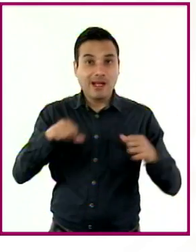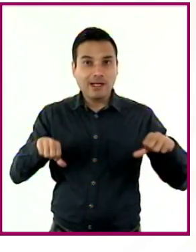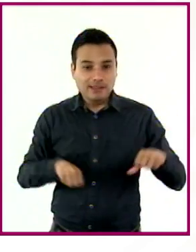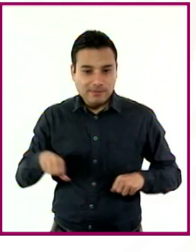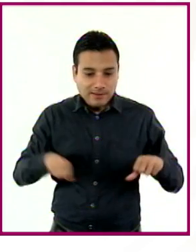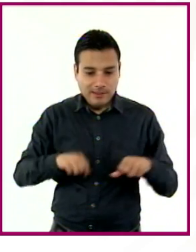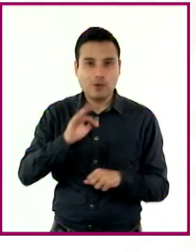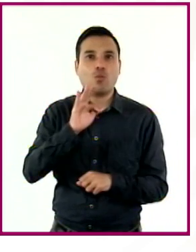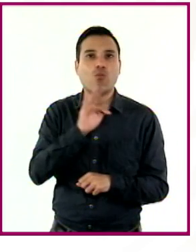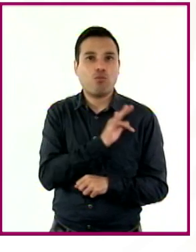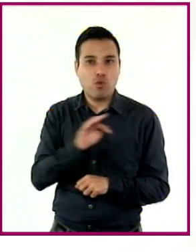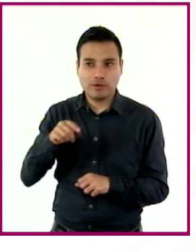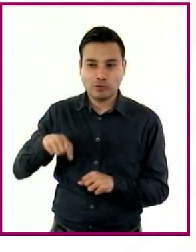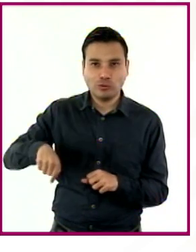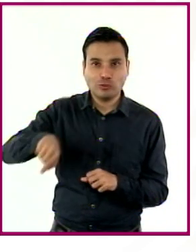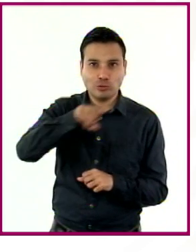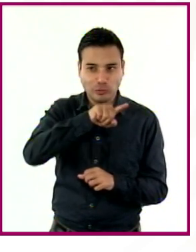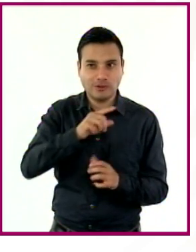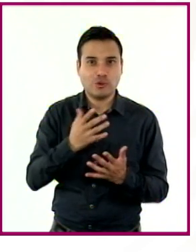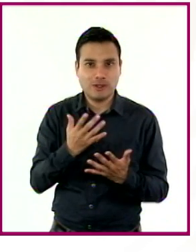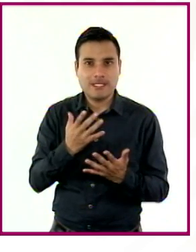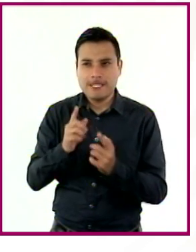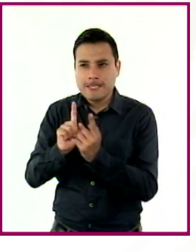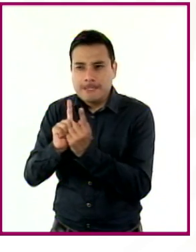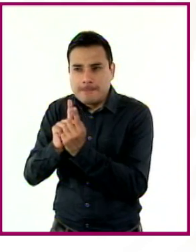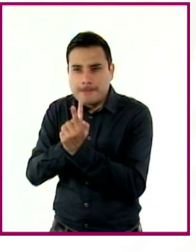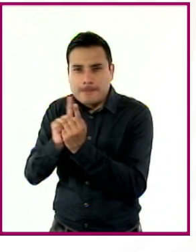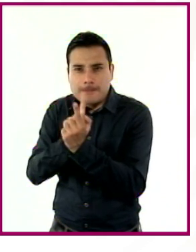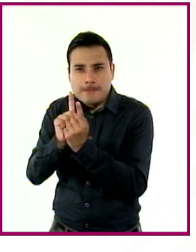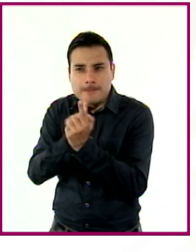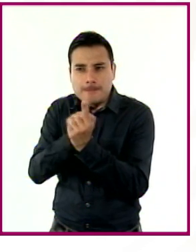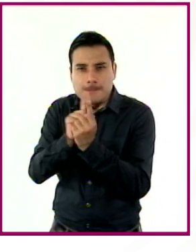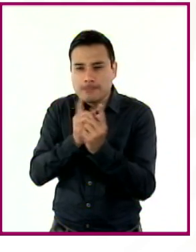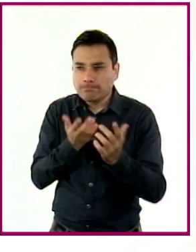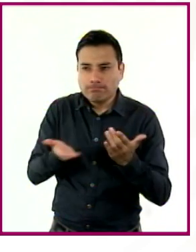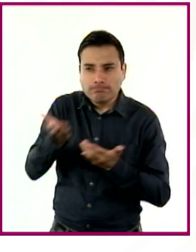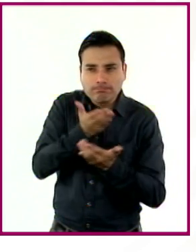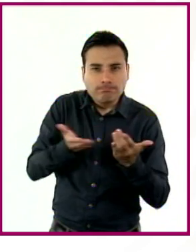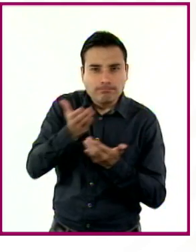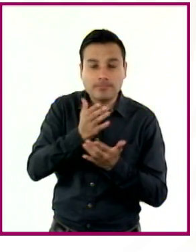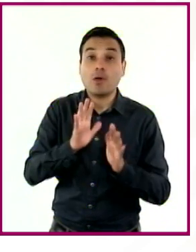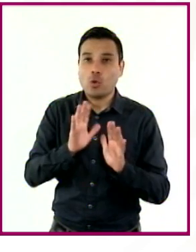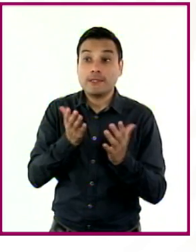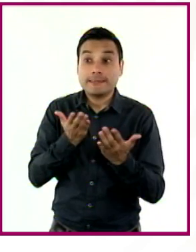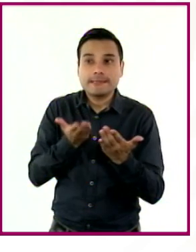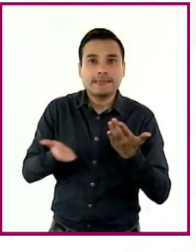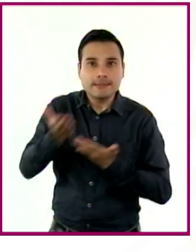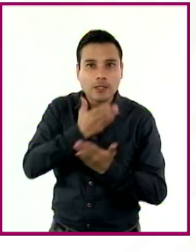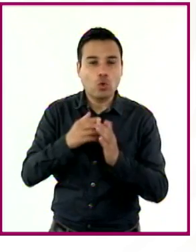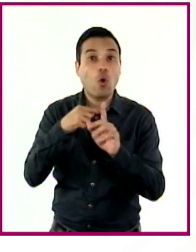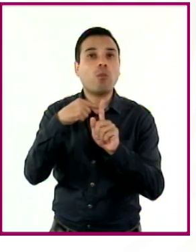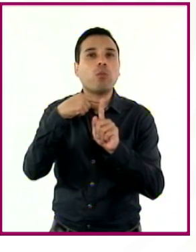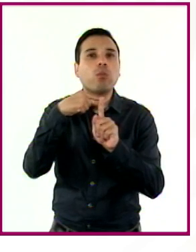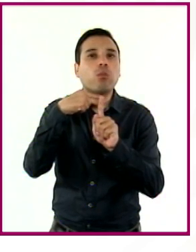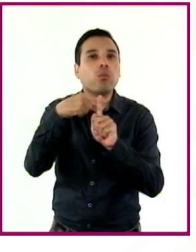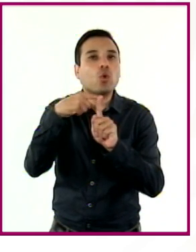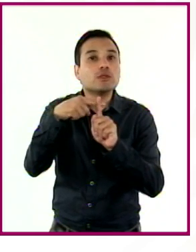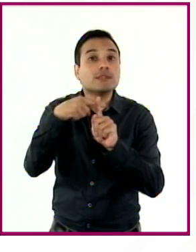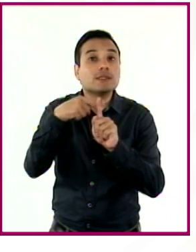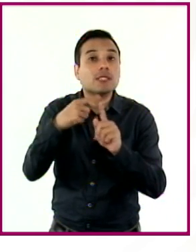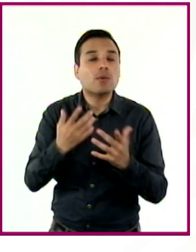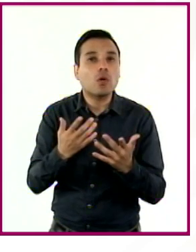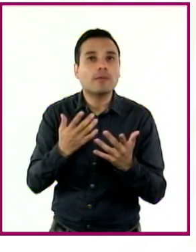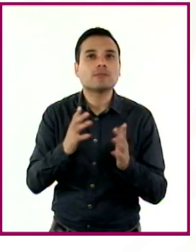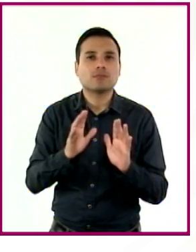de los cuales establezcan interacciones entre pares mediante una sana convivencia con base en el pensamiento